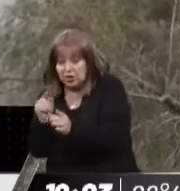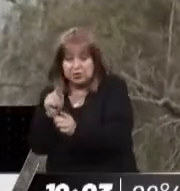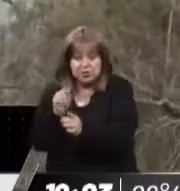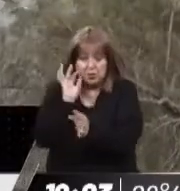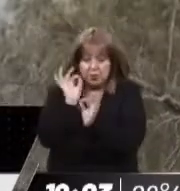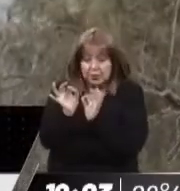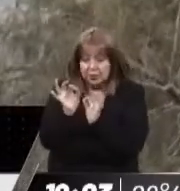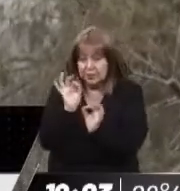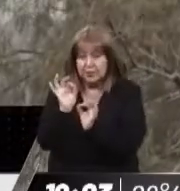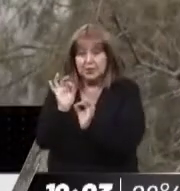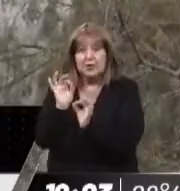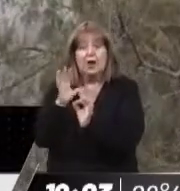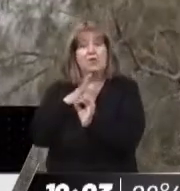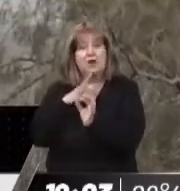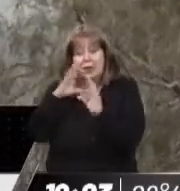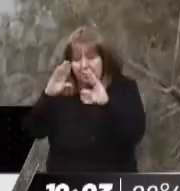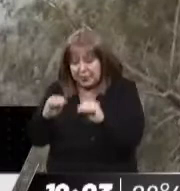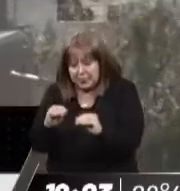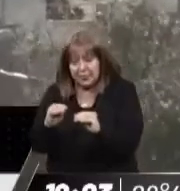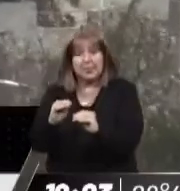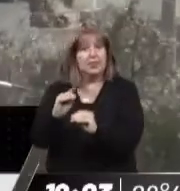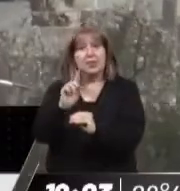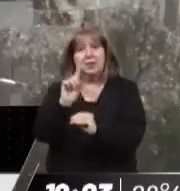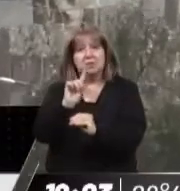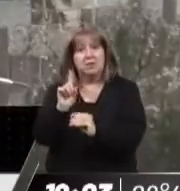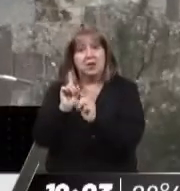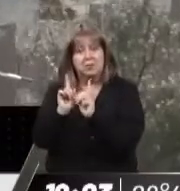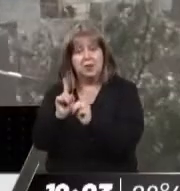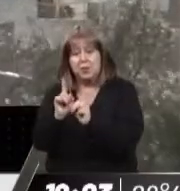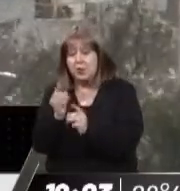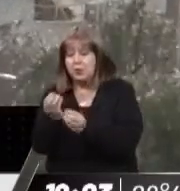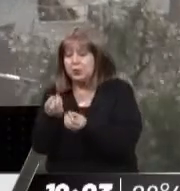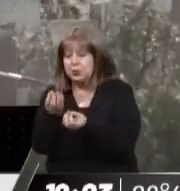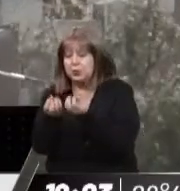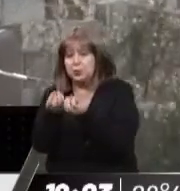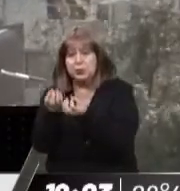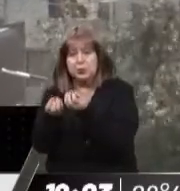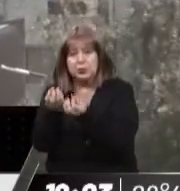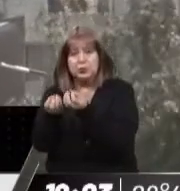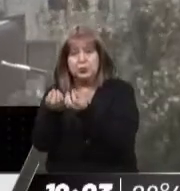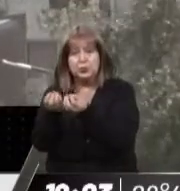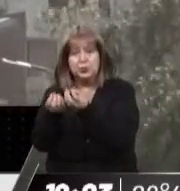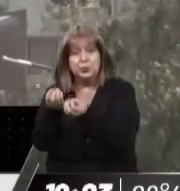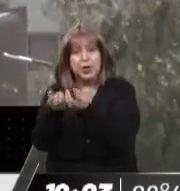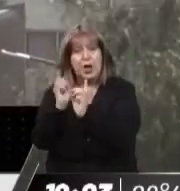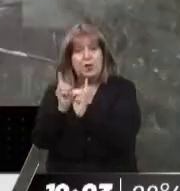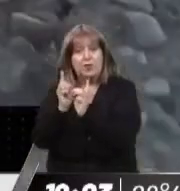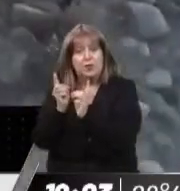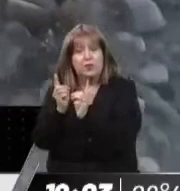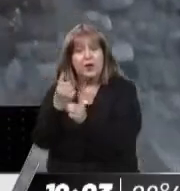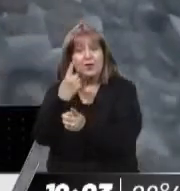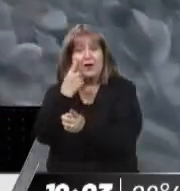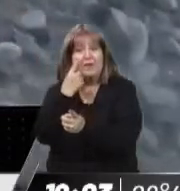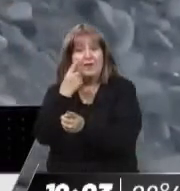fuego muy chiquito, pero hay bastante fuego. Más allá que ya ha consumido toda esta parte. Pero tenés muchas